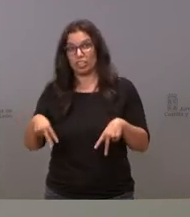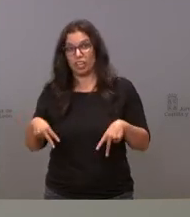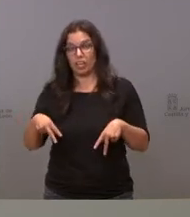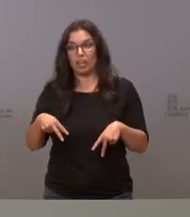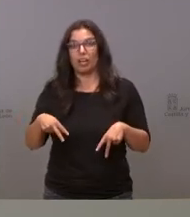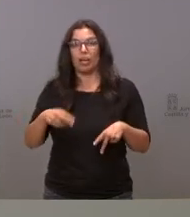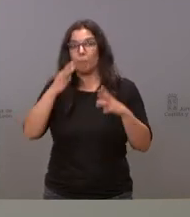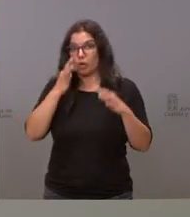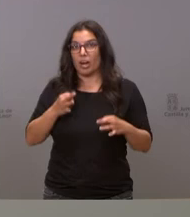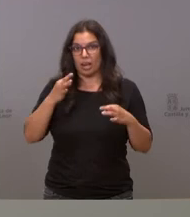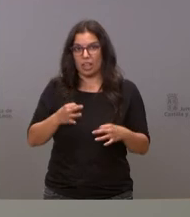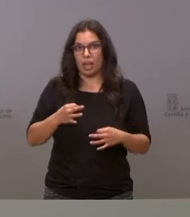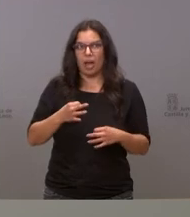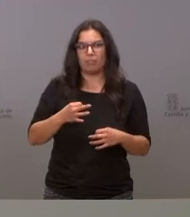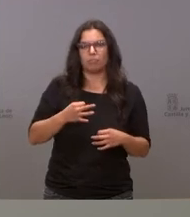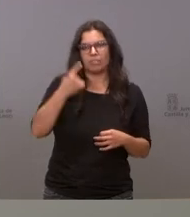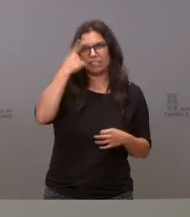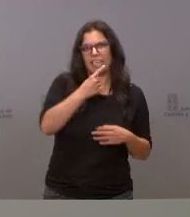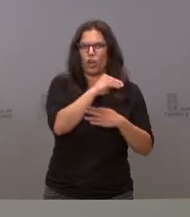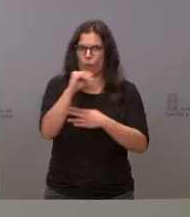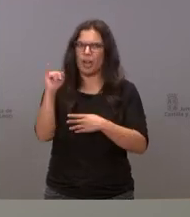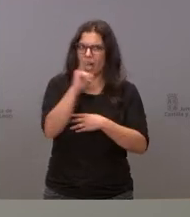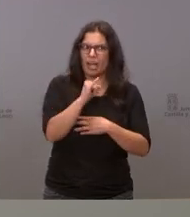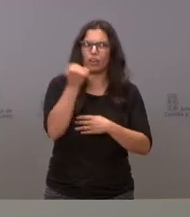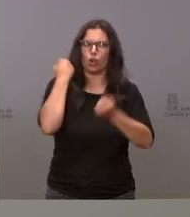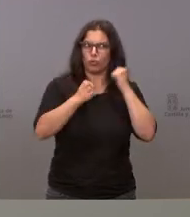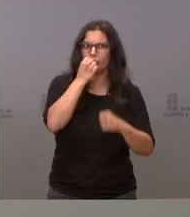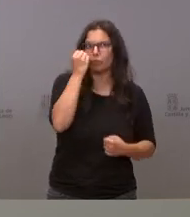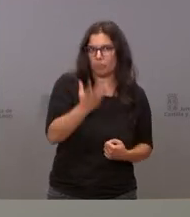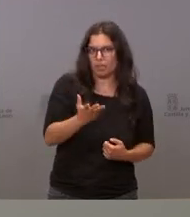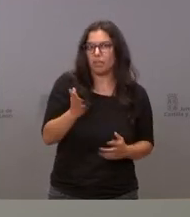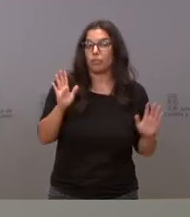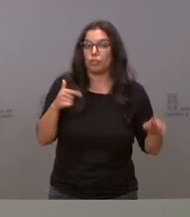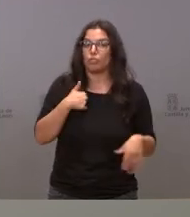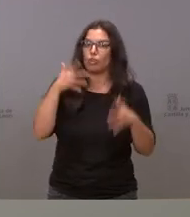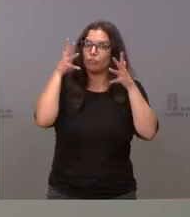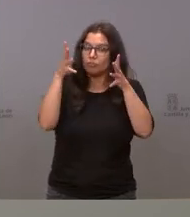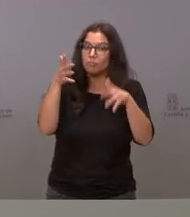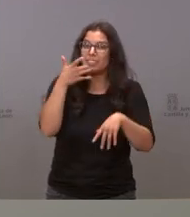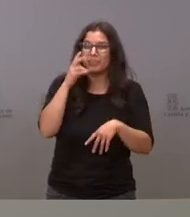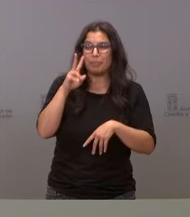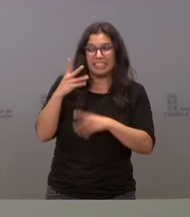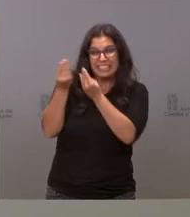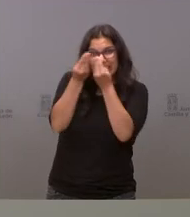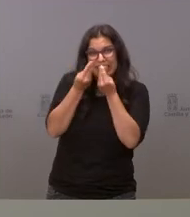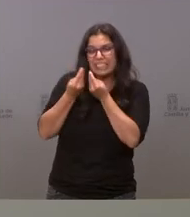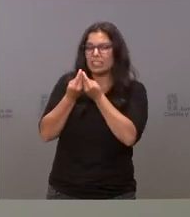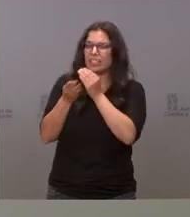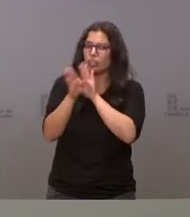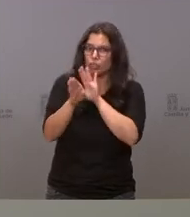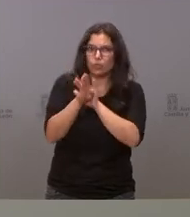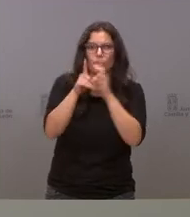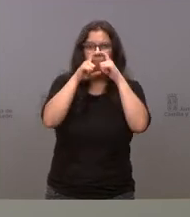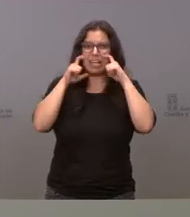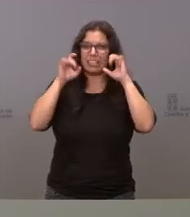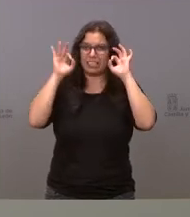me consta que hay mucha gente que lo intenta hacer bien entonces yo le recomendaría que siempre que hay aglomeraciones sigan manteniendo